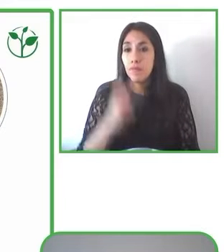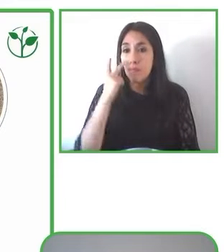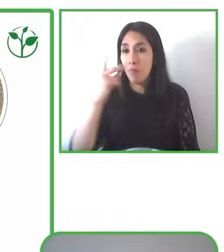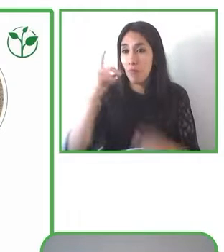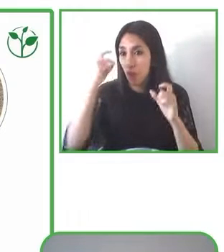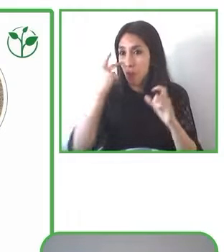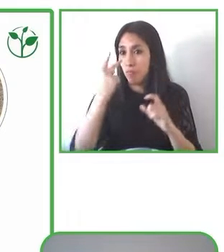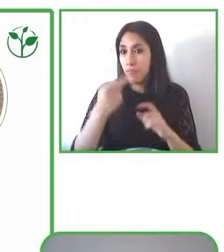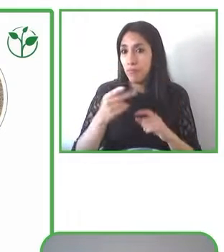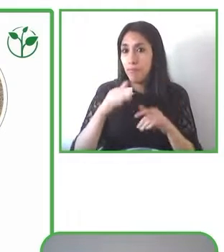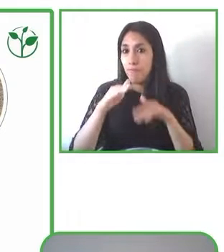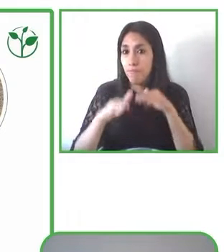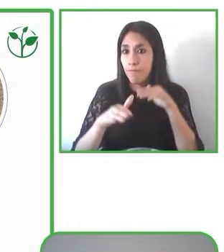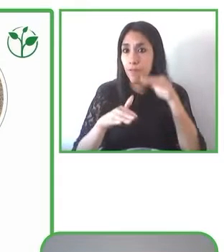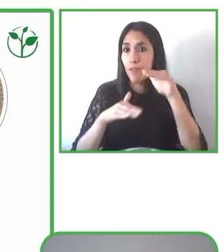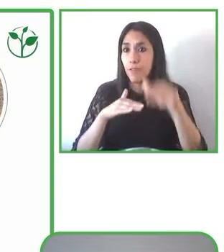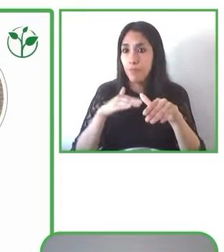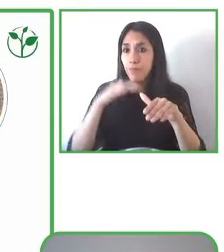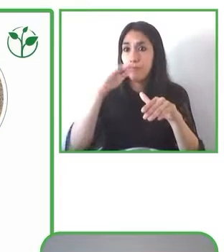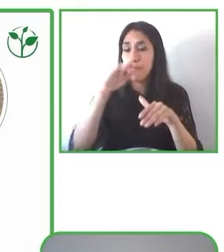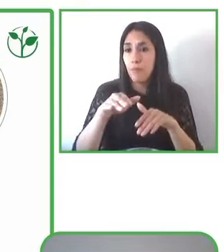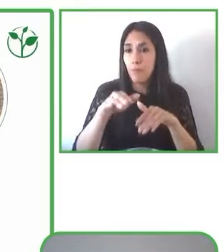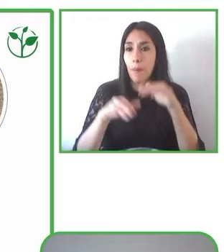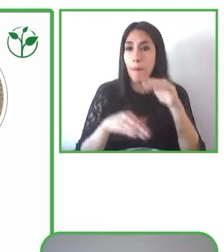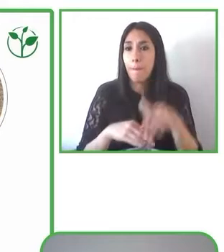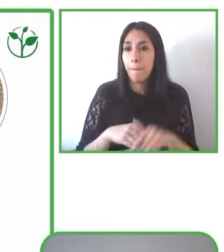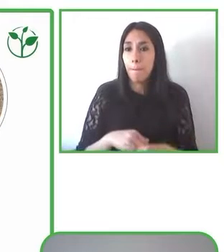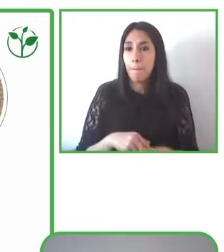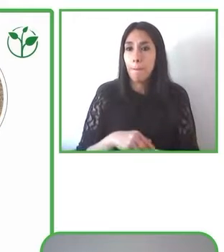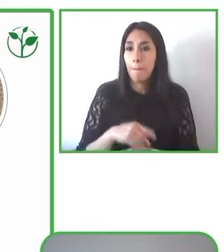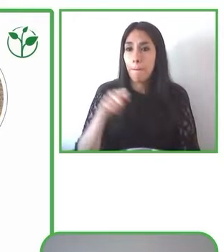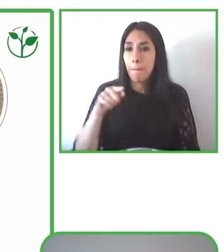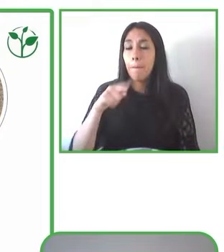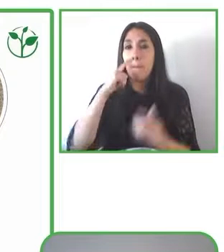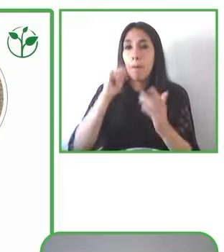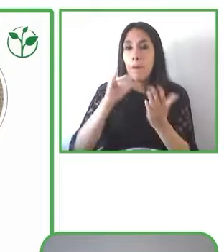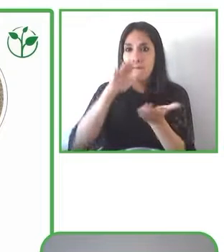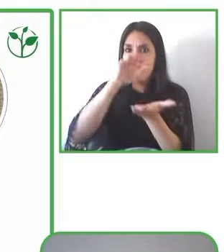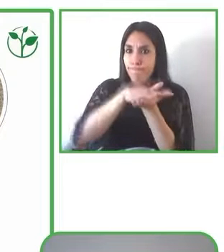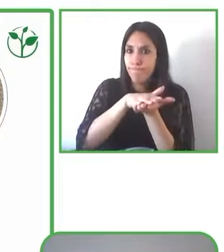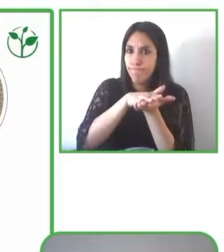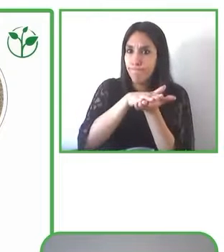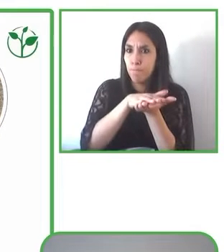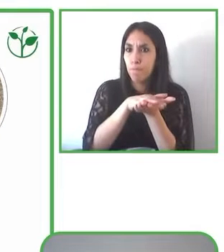huellas que son stickers que indican hacia dónde está el acceso al metro.